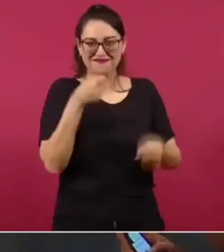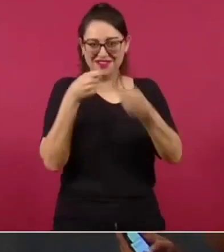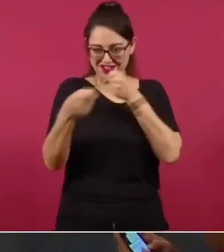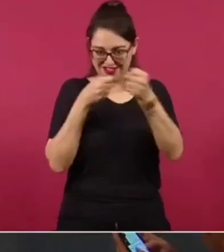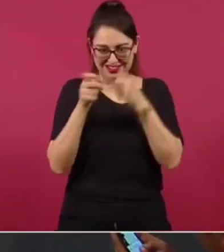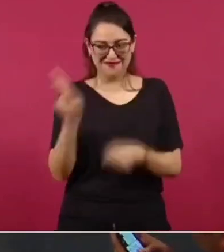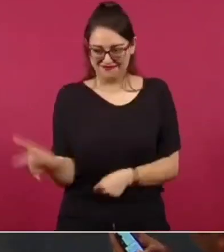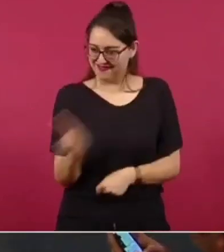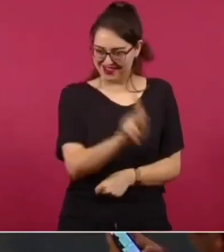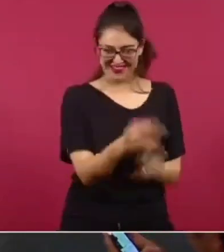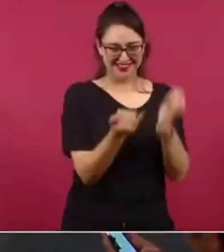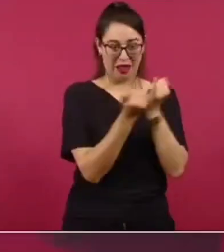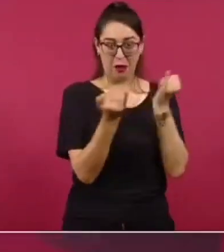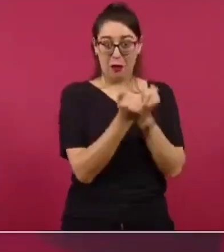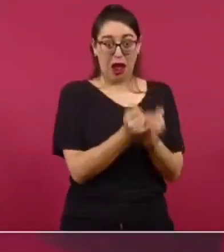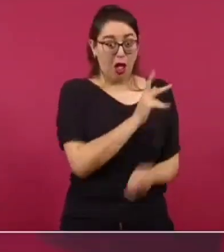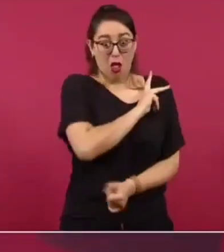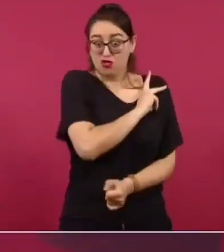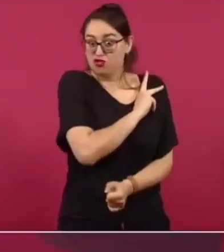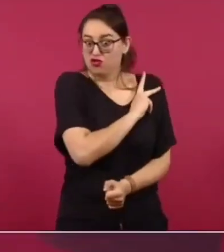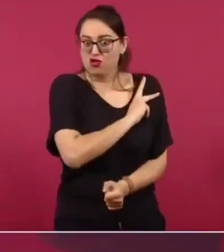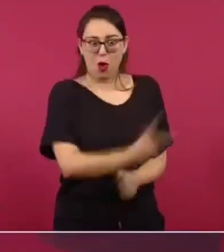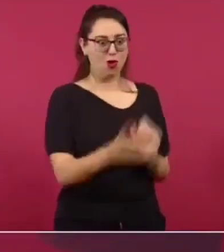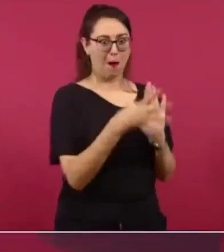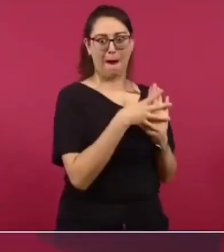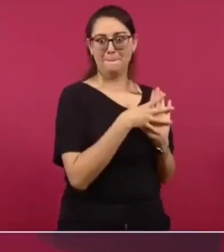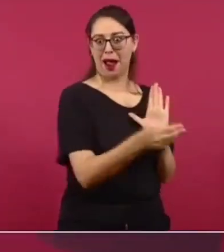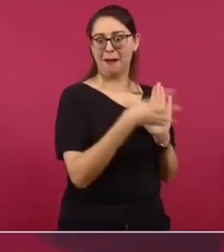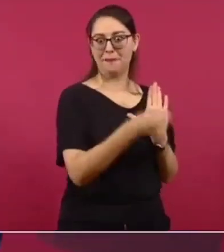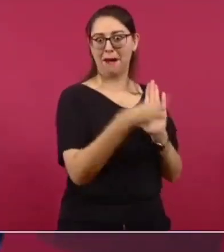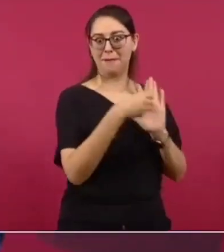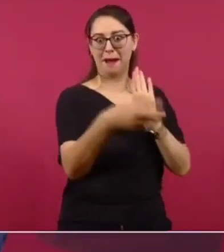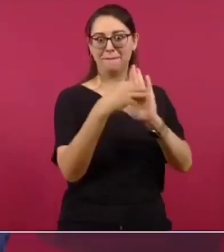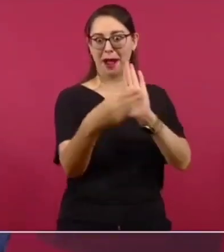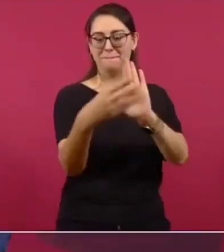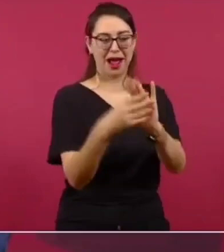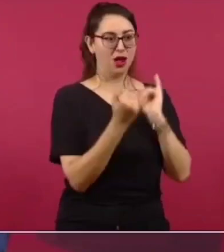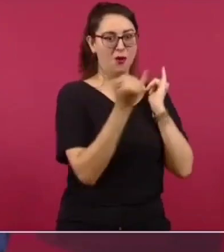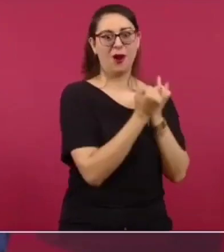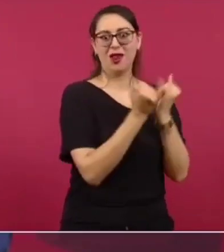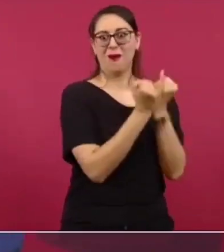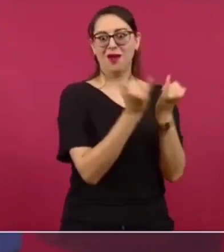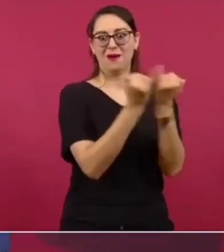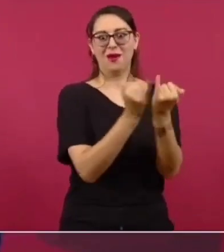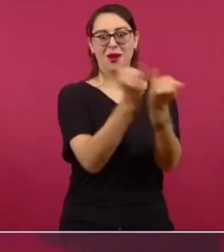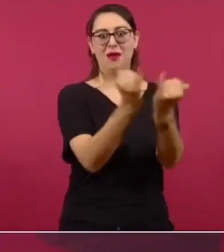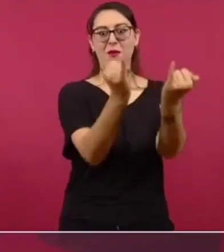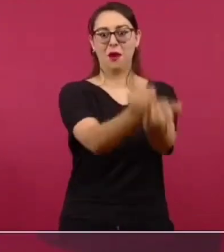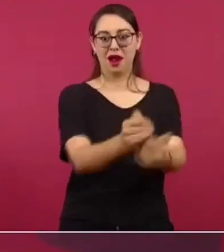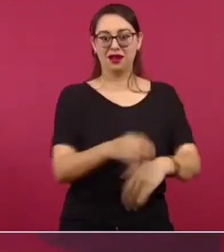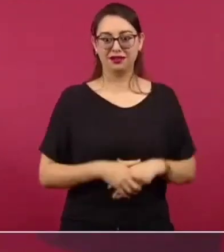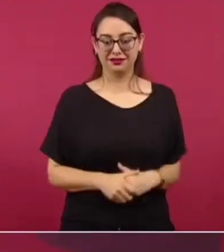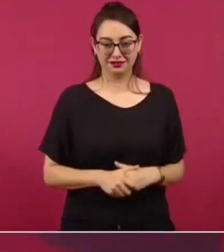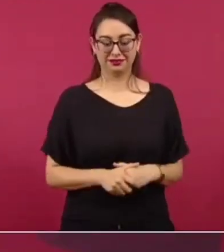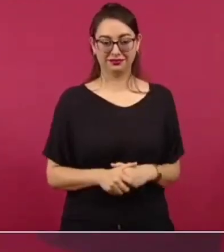Y no dudo que hasta el que las ayudó,